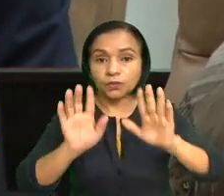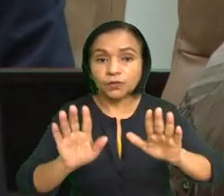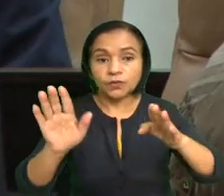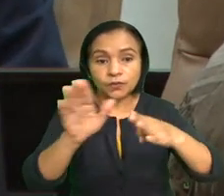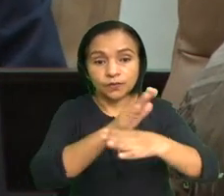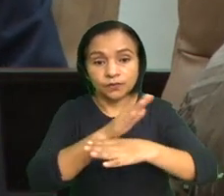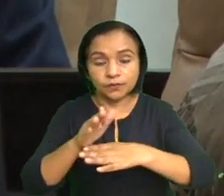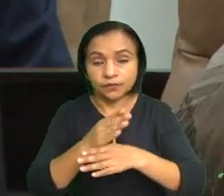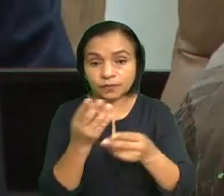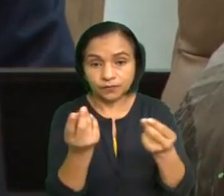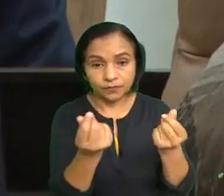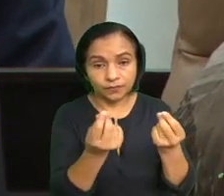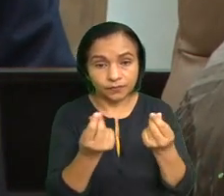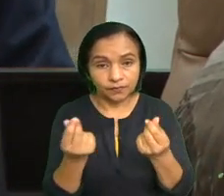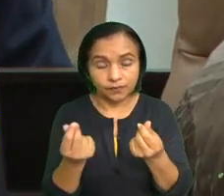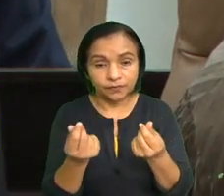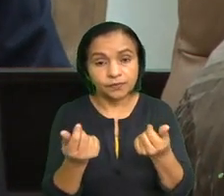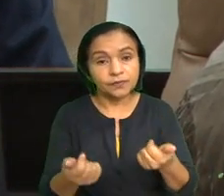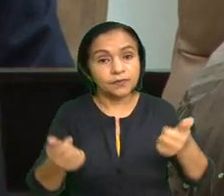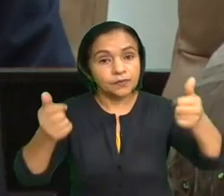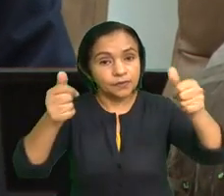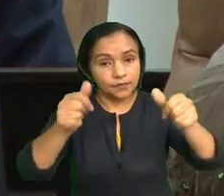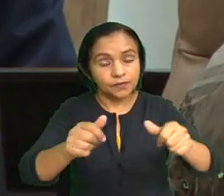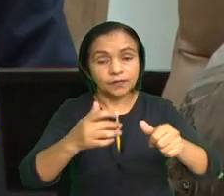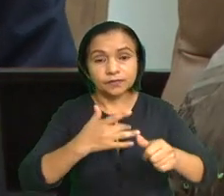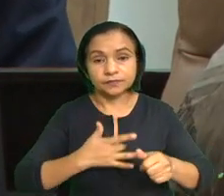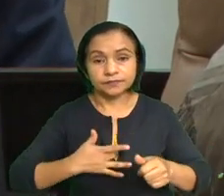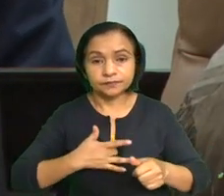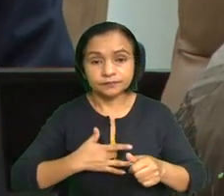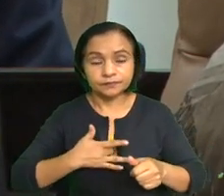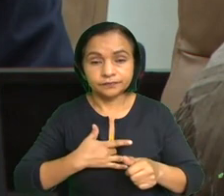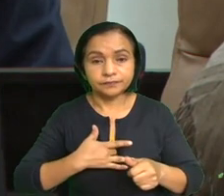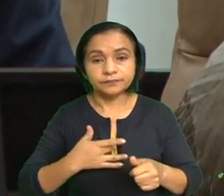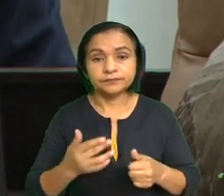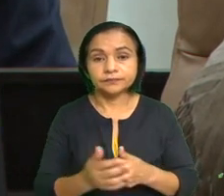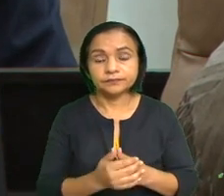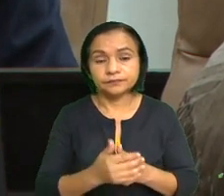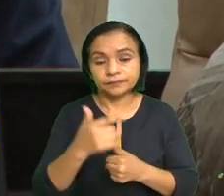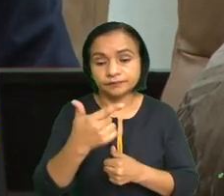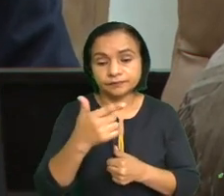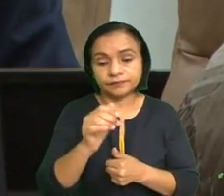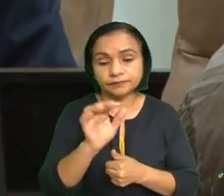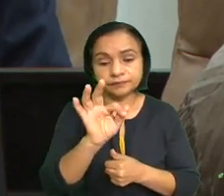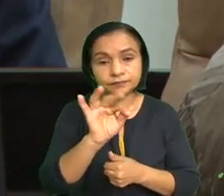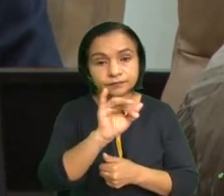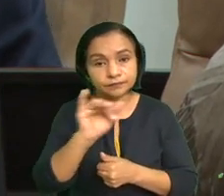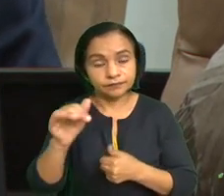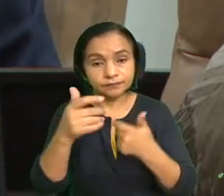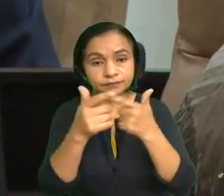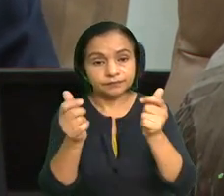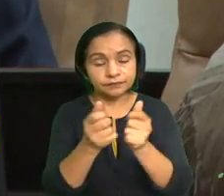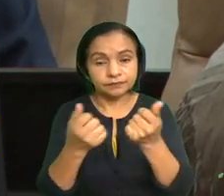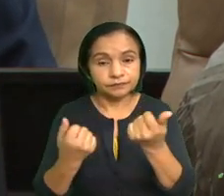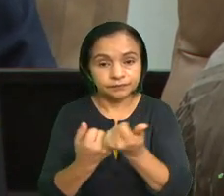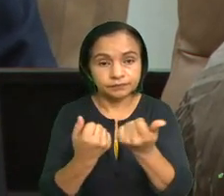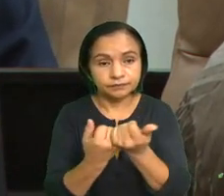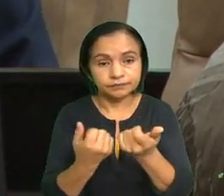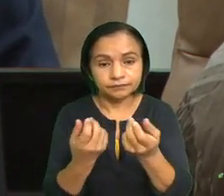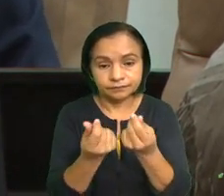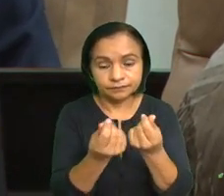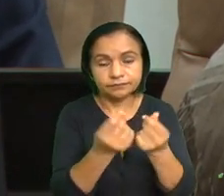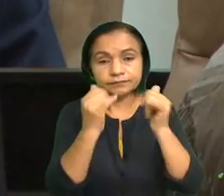sistemas financieros, de acuerdo a los requerimientos de las recomendaciones del GAFI, que es el Grupo de Acción Financiera